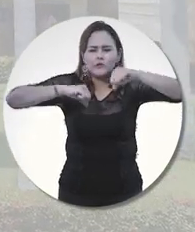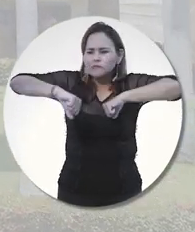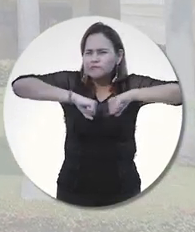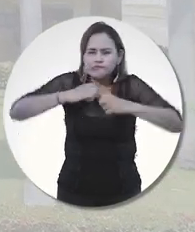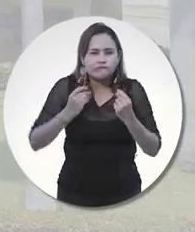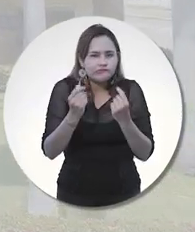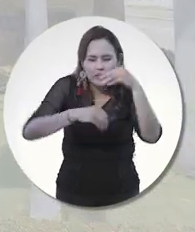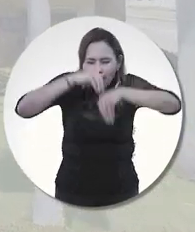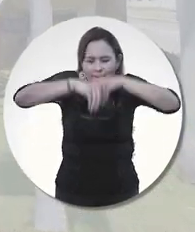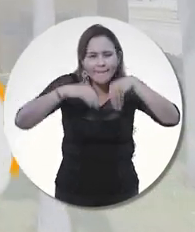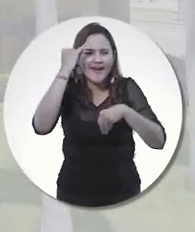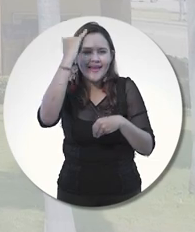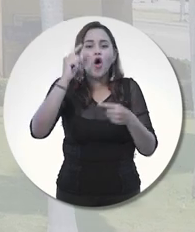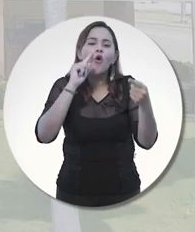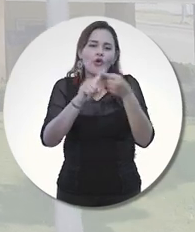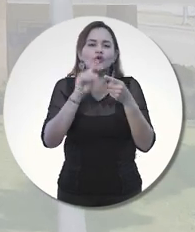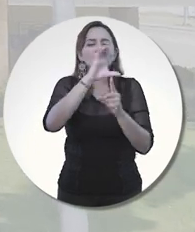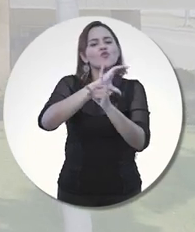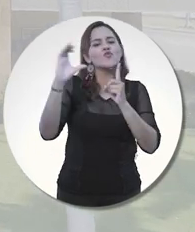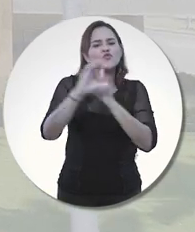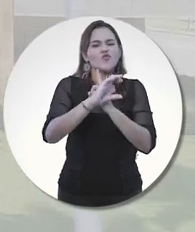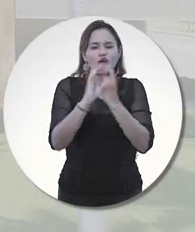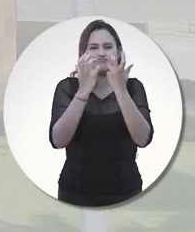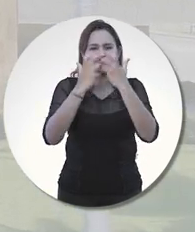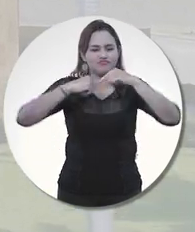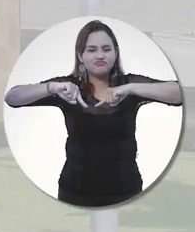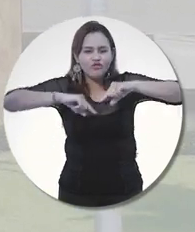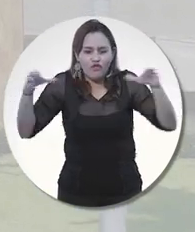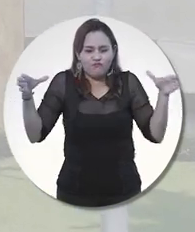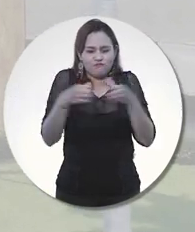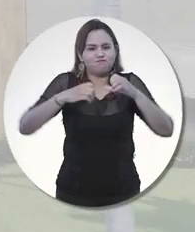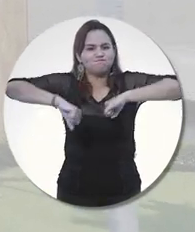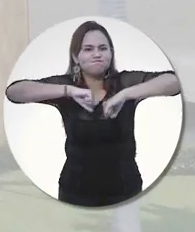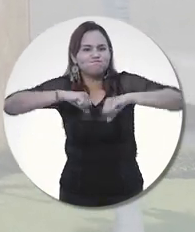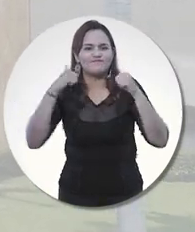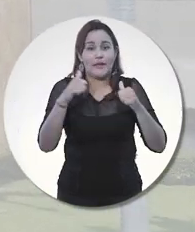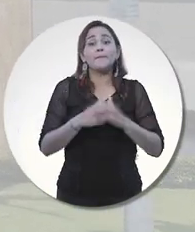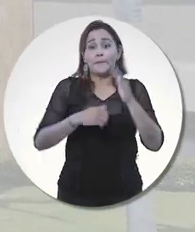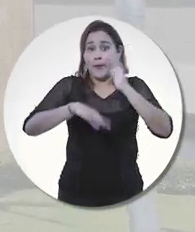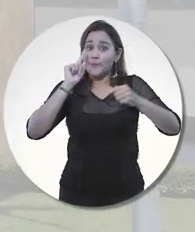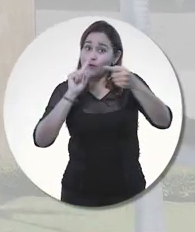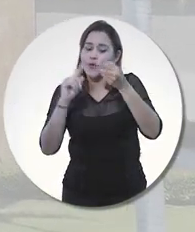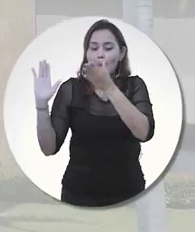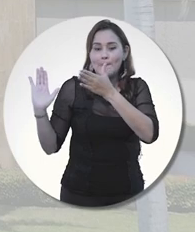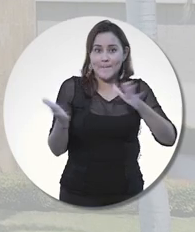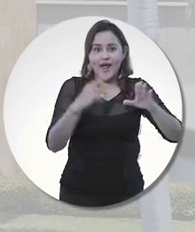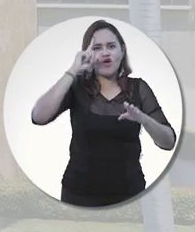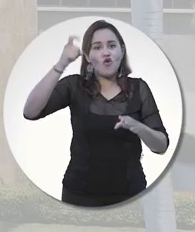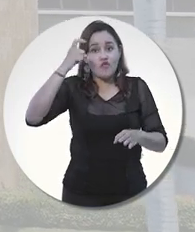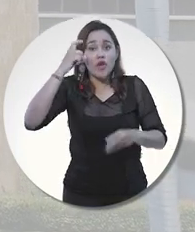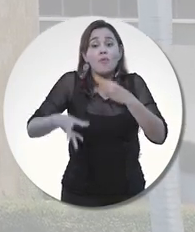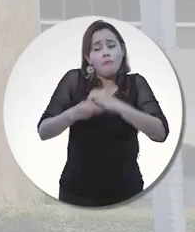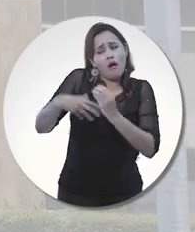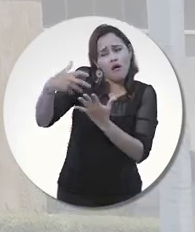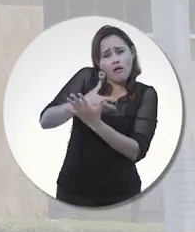que son una apuesta por el cambio de la cultura organizacional. Con la articulación del Plan de Gobierno y las recomendaciones del